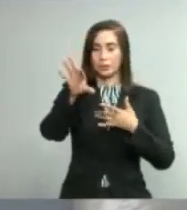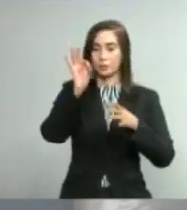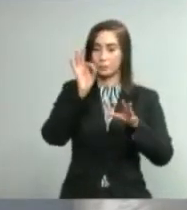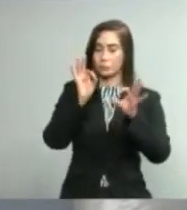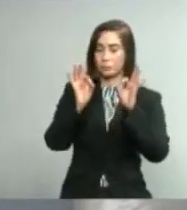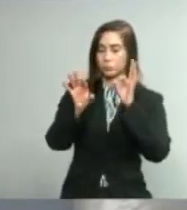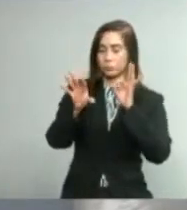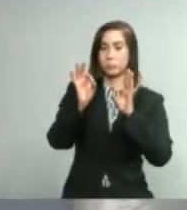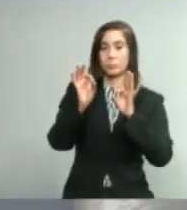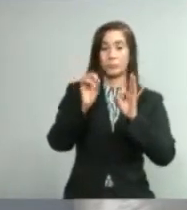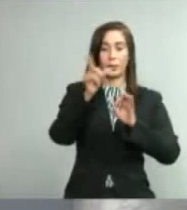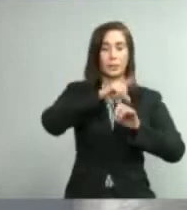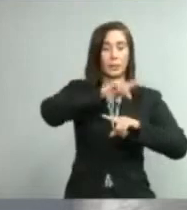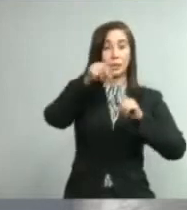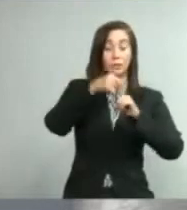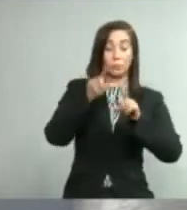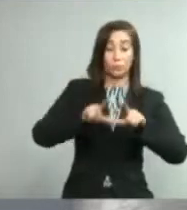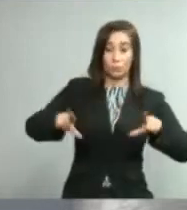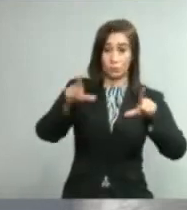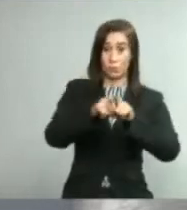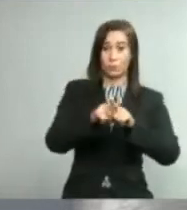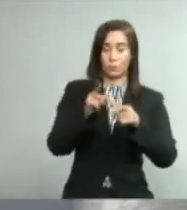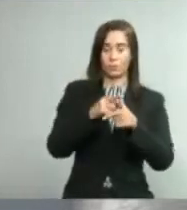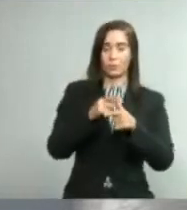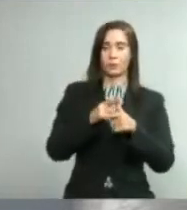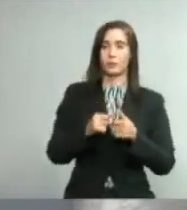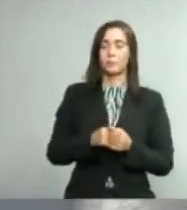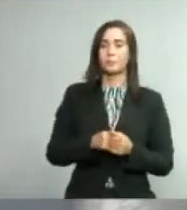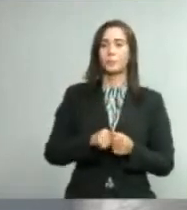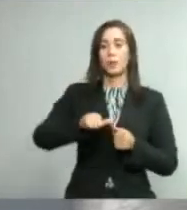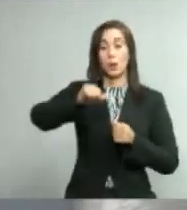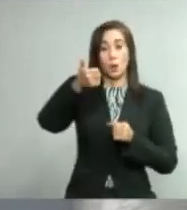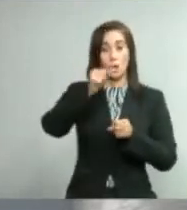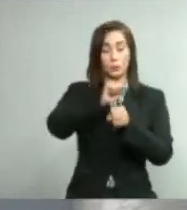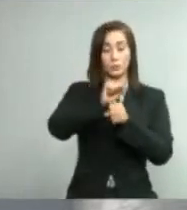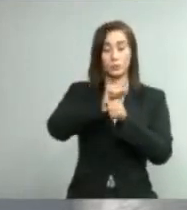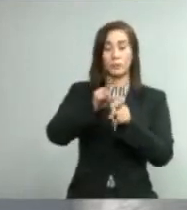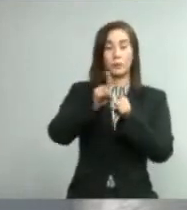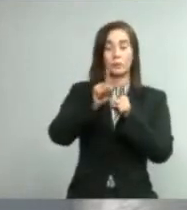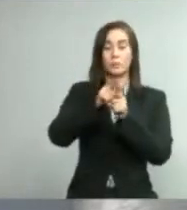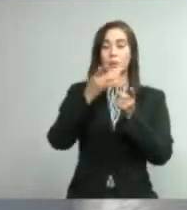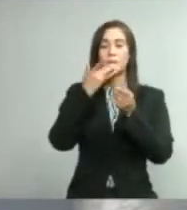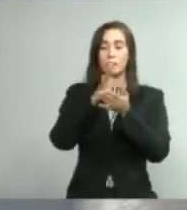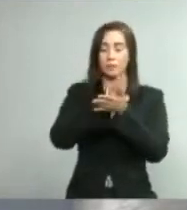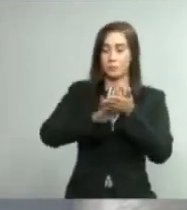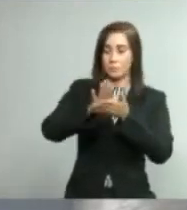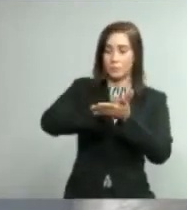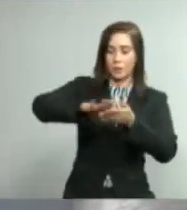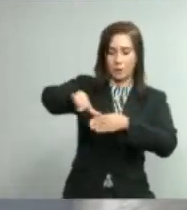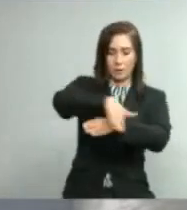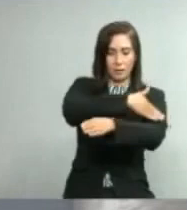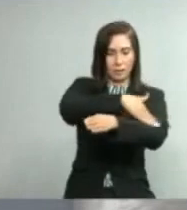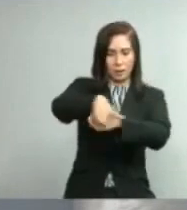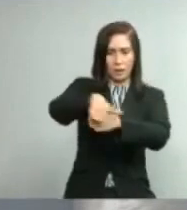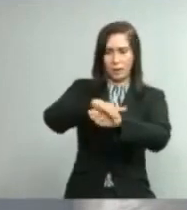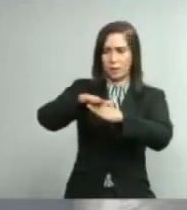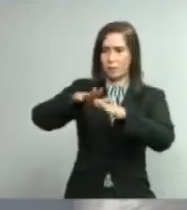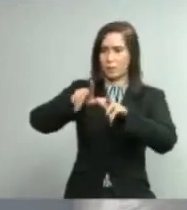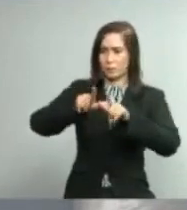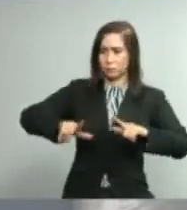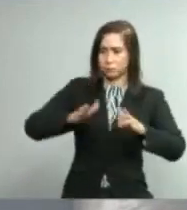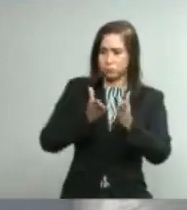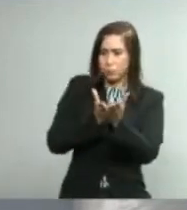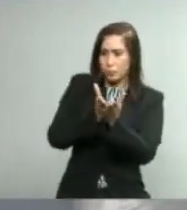sospechosos. Número uno. En segundo lugar, las labores de higienización y fumigación